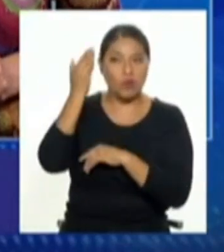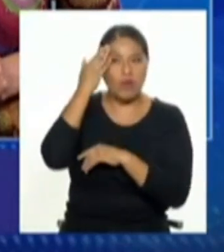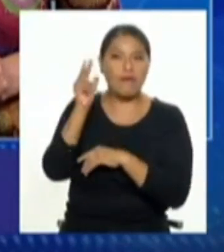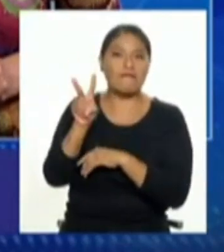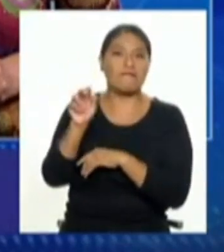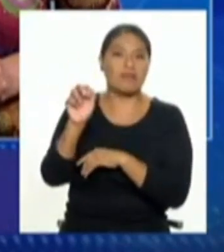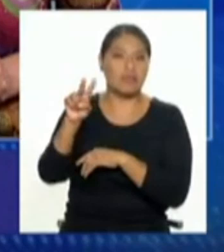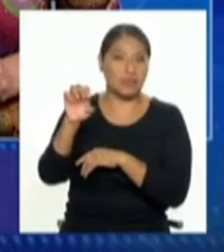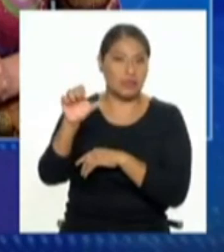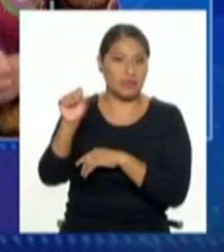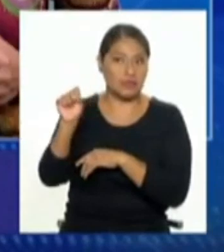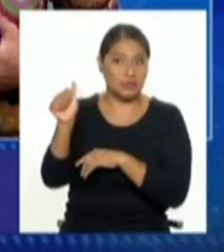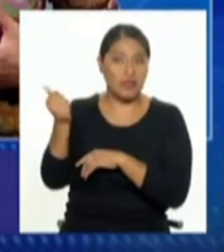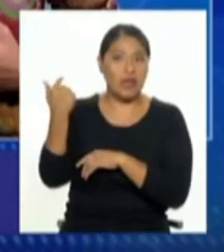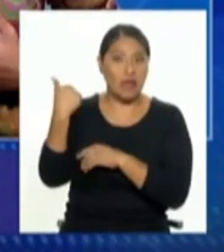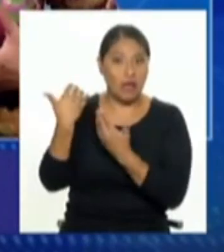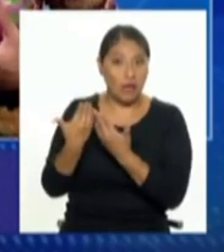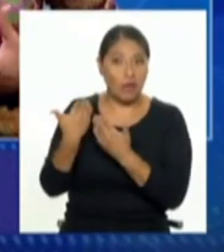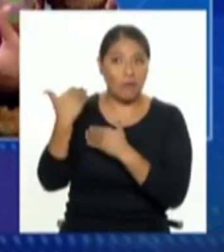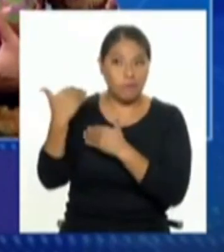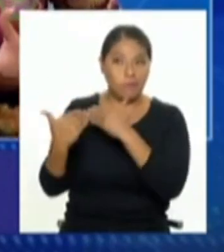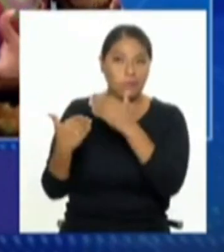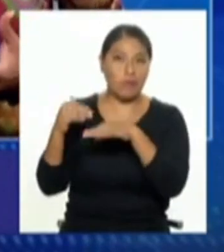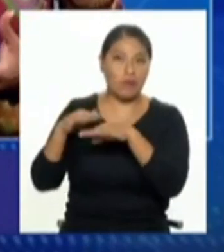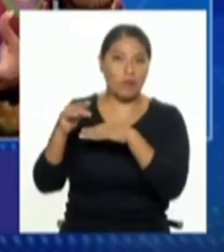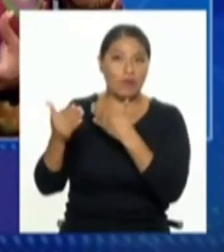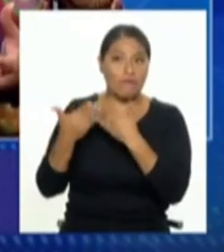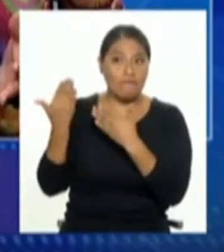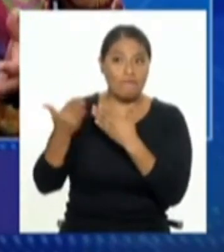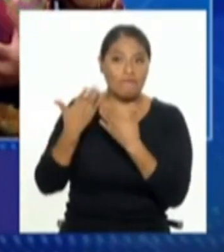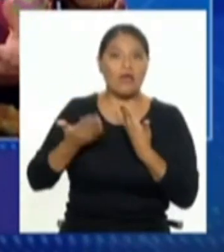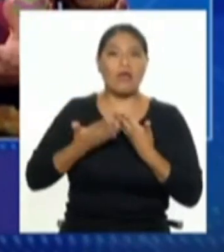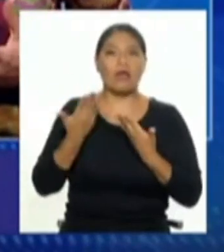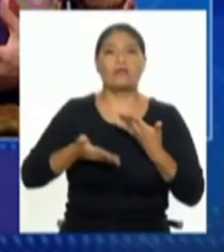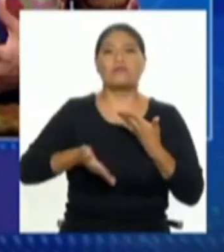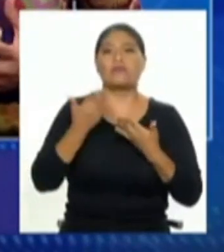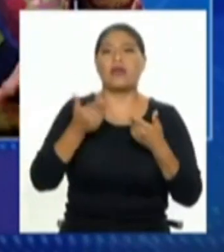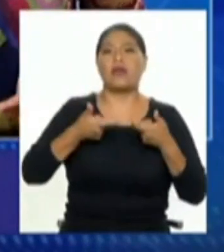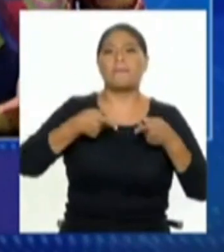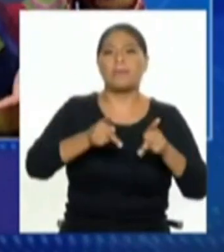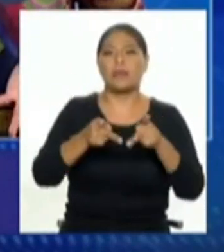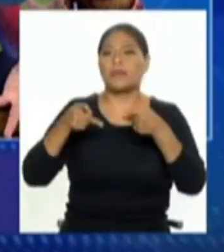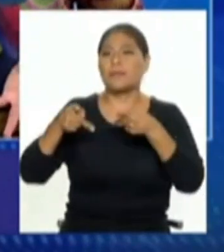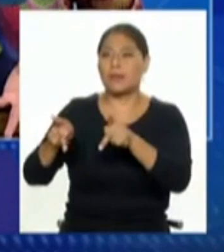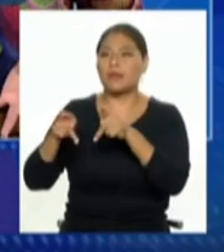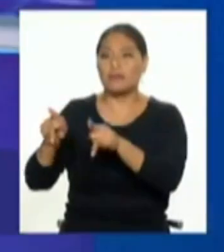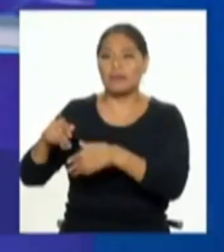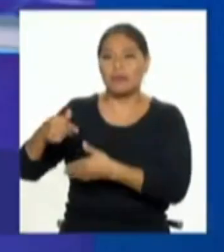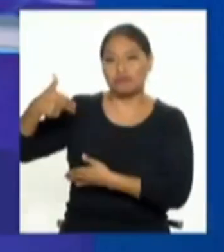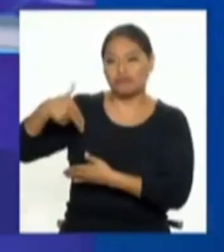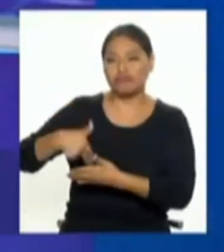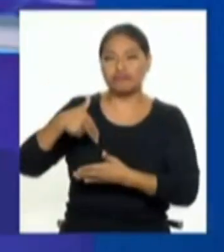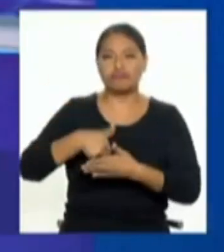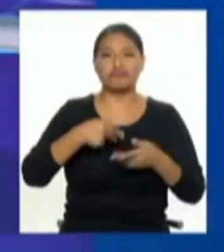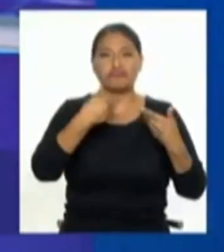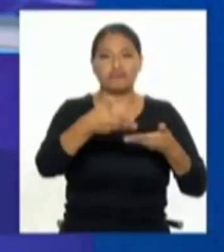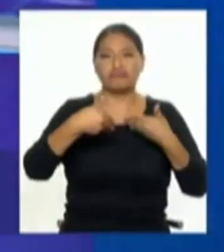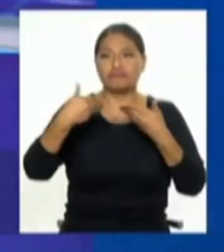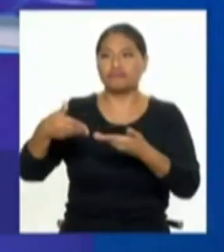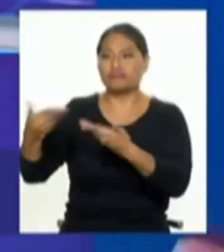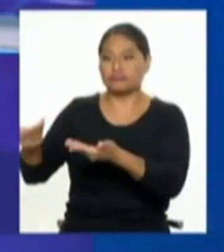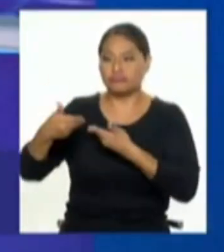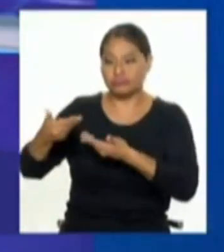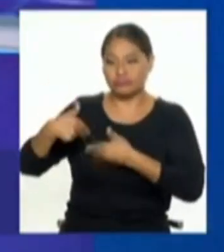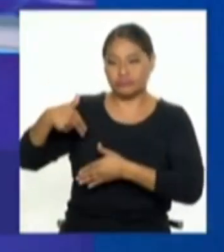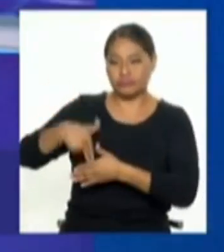se empieza a bajar, mejor dicho, se facilita el acceso a las armas porque aparece esta sensación de inseguridad ciudadana y la gente necesita